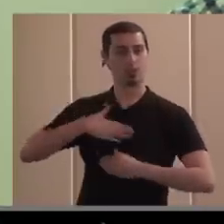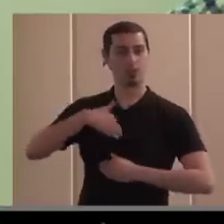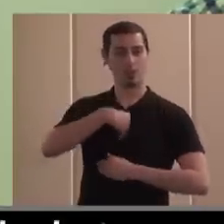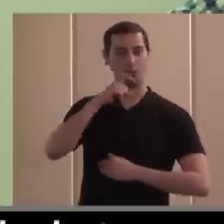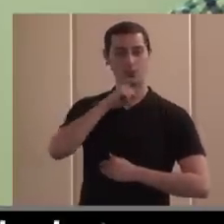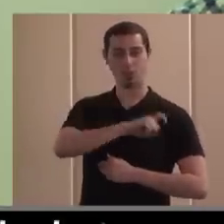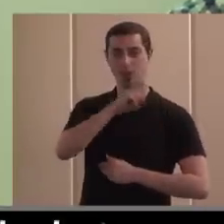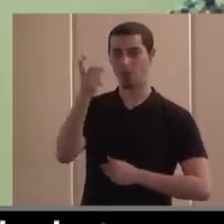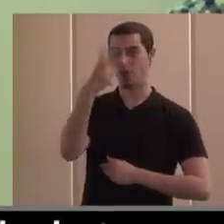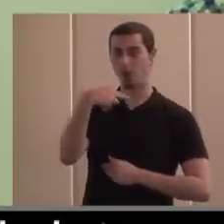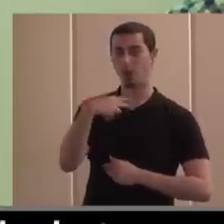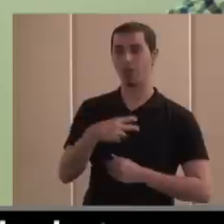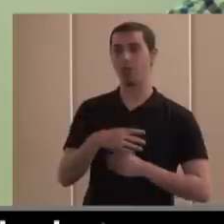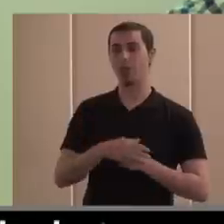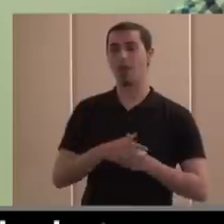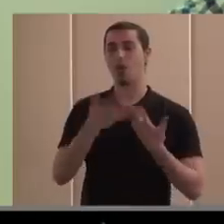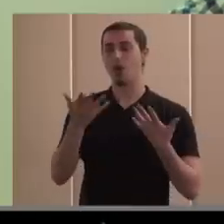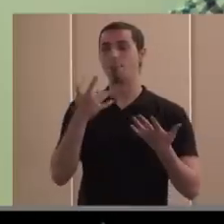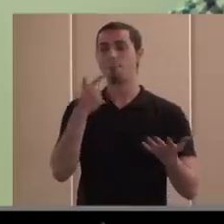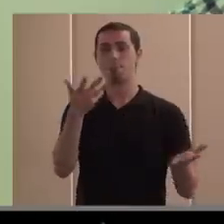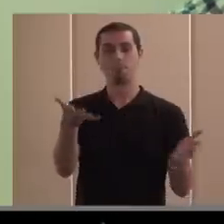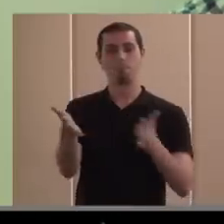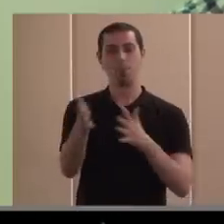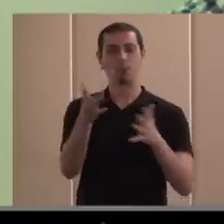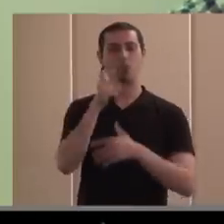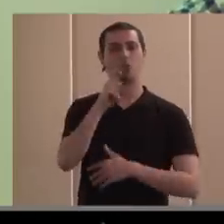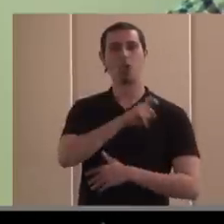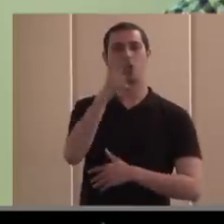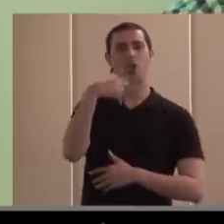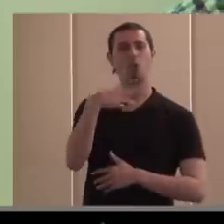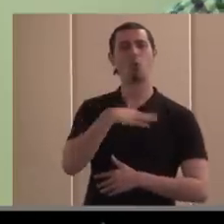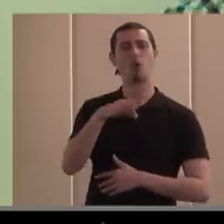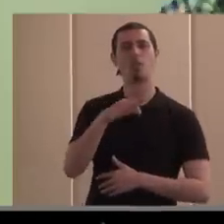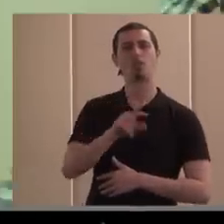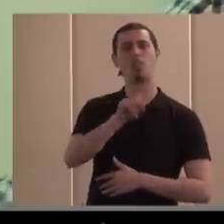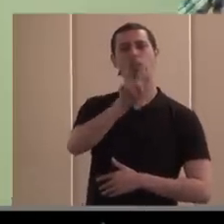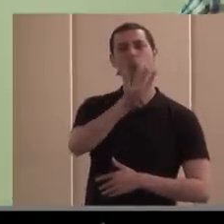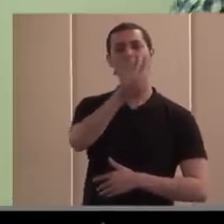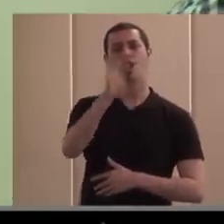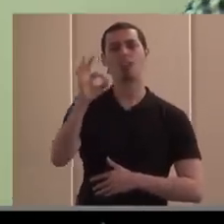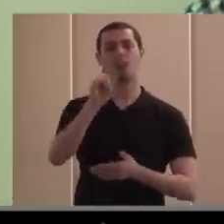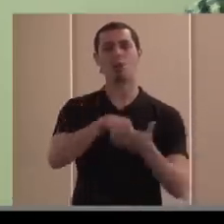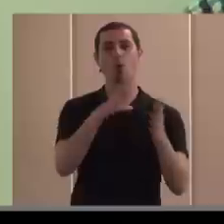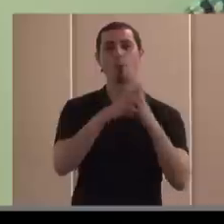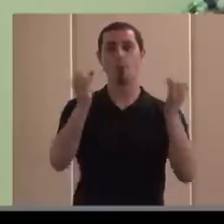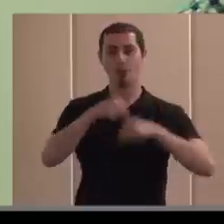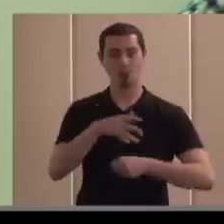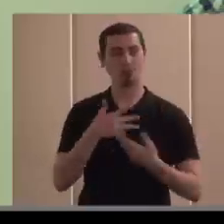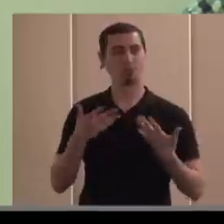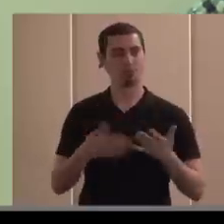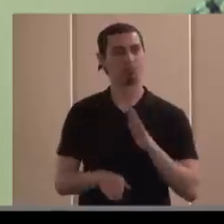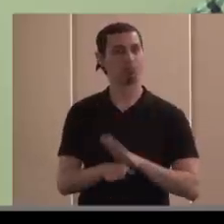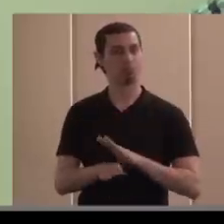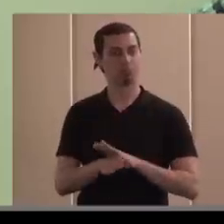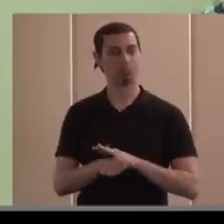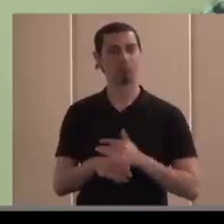no sabría deciros pero alrededor ahora mismo la Fundación 11 podemos tener alrededor de 140 convenios vigentes de